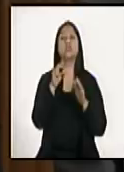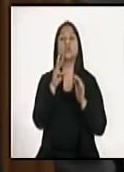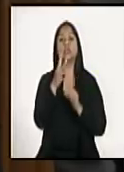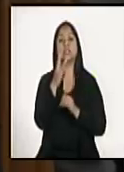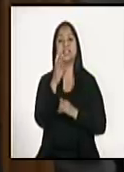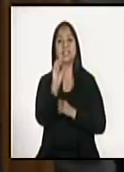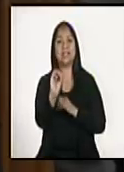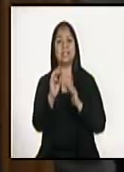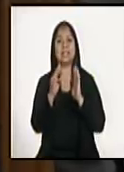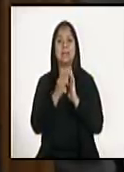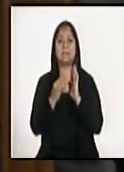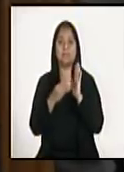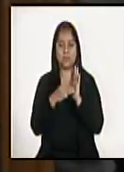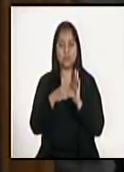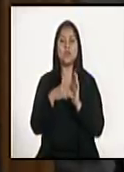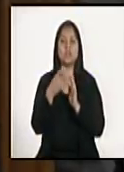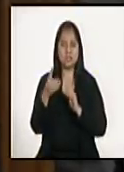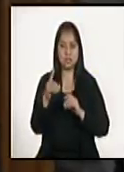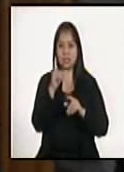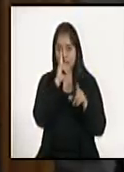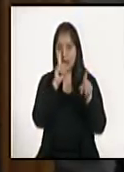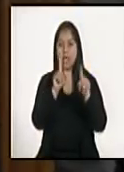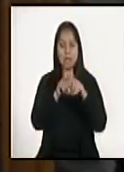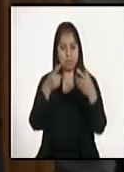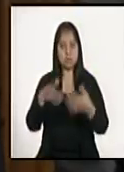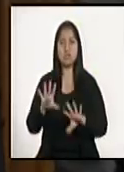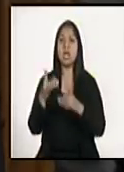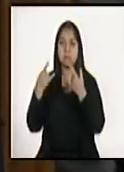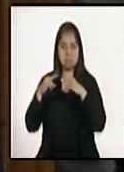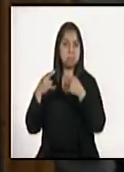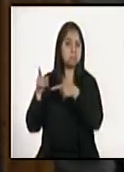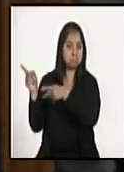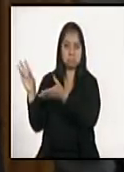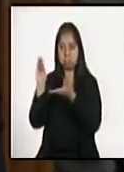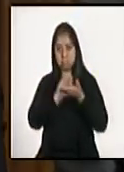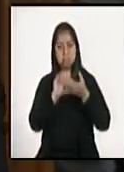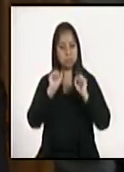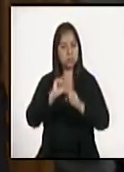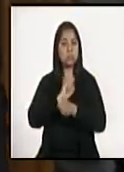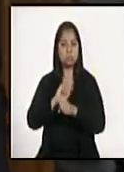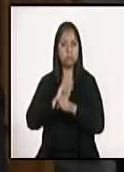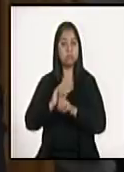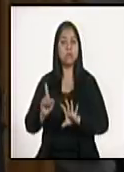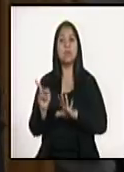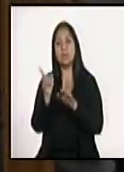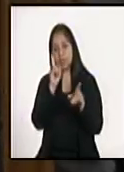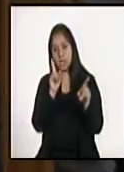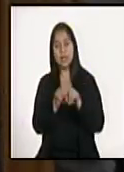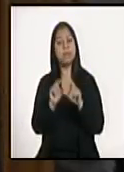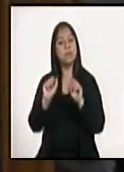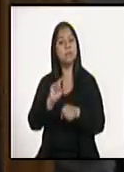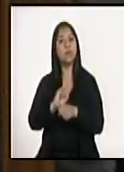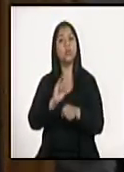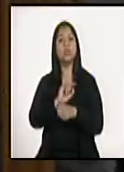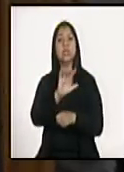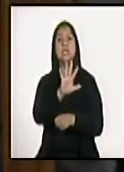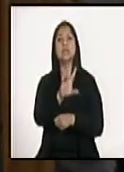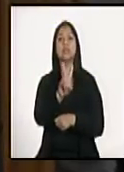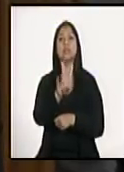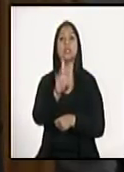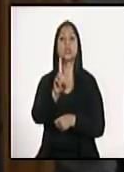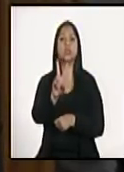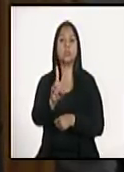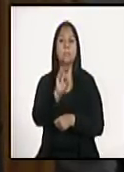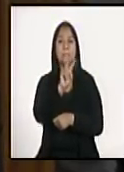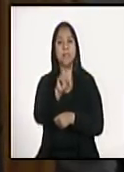vienen a ser parte de un fondo emergente que también ya tenemos disponibilidad y también podemos nosotros utilizar quinientos veintidós millones